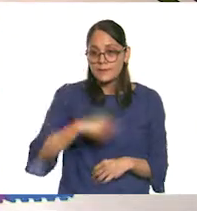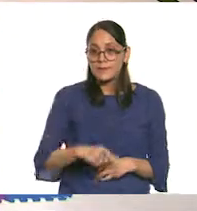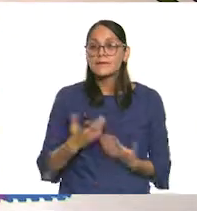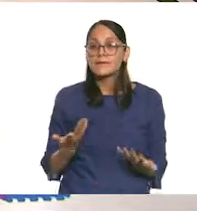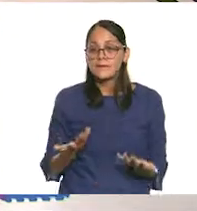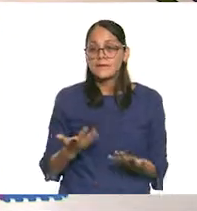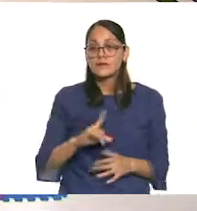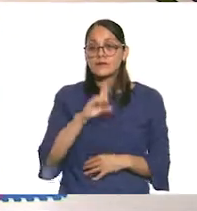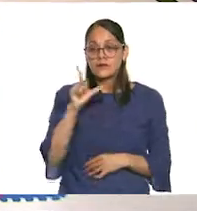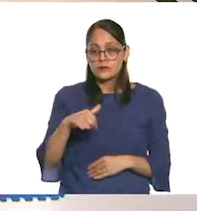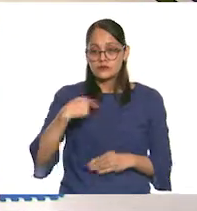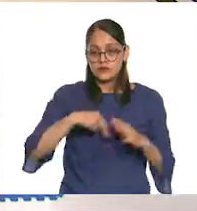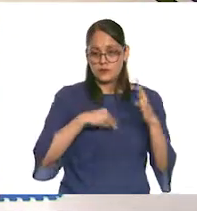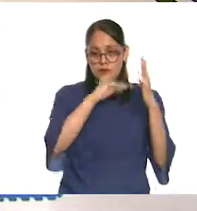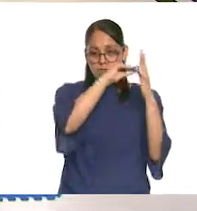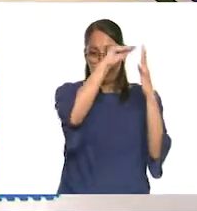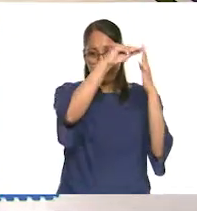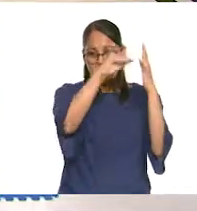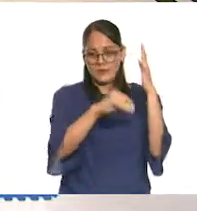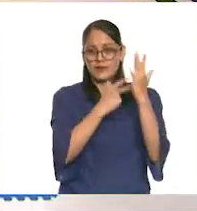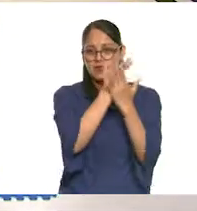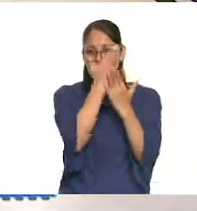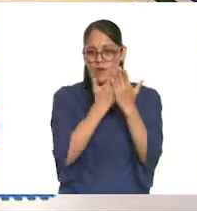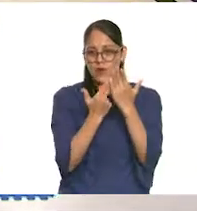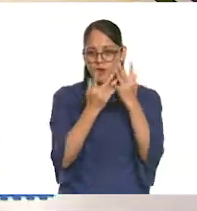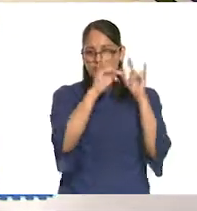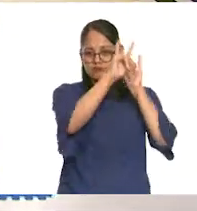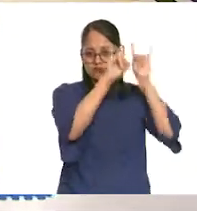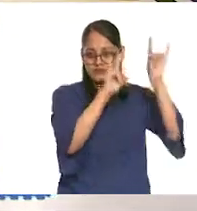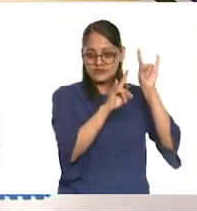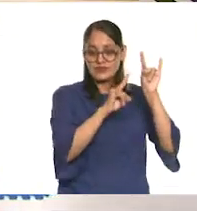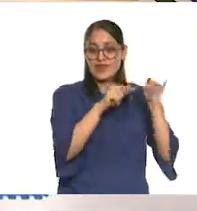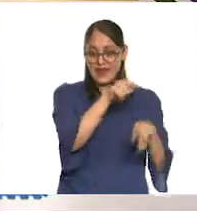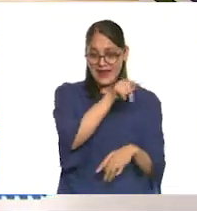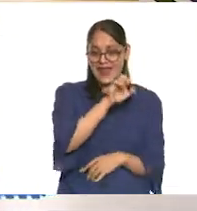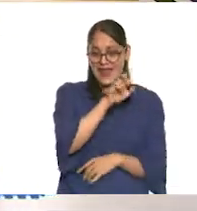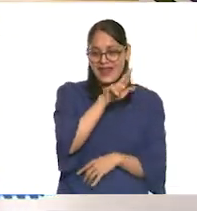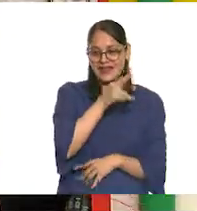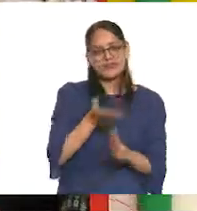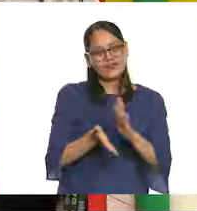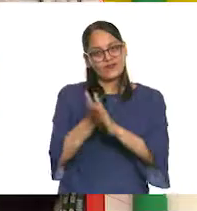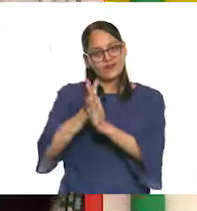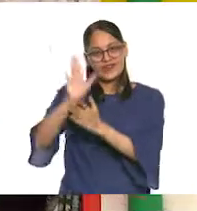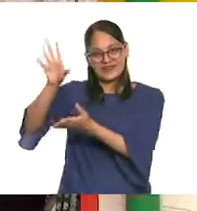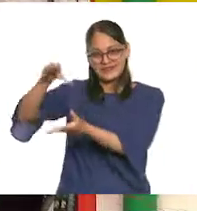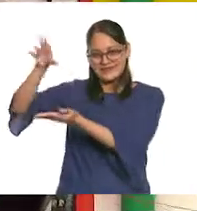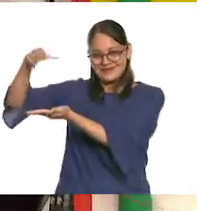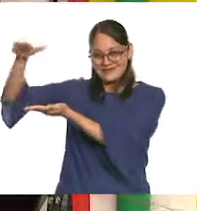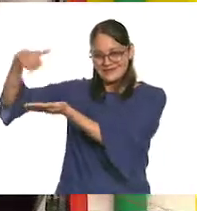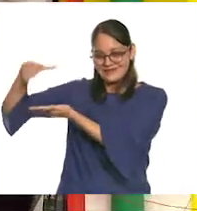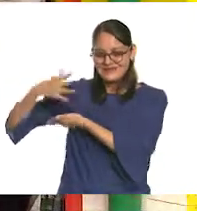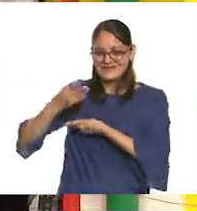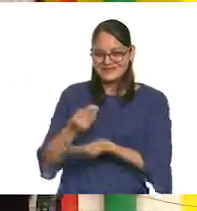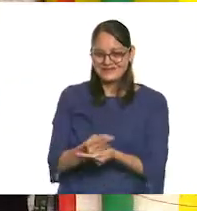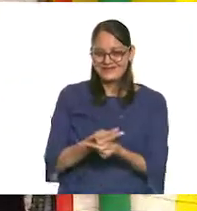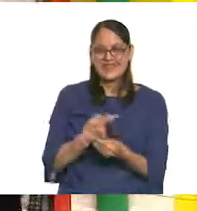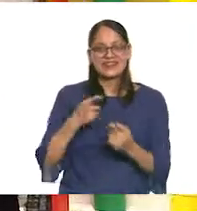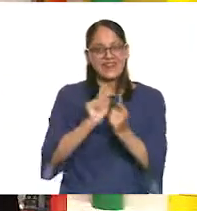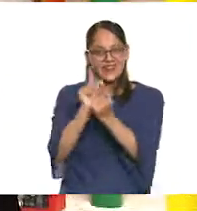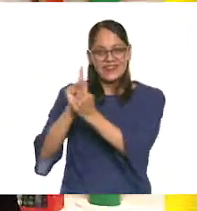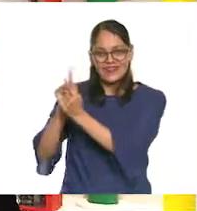coloquemos en ellos los dibujos que Erick fue a recoger y que se encontró a todo mundo en el camino.